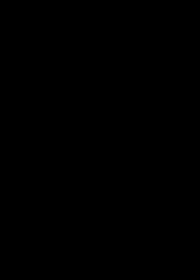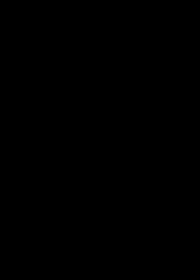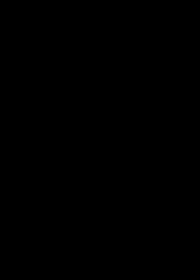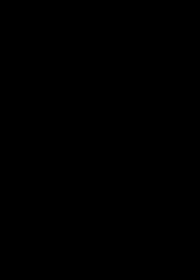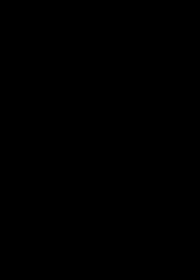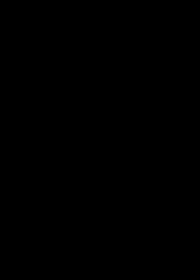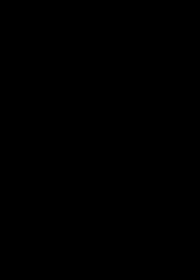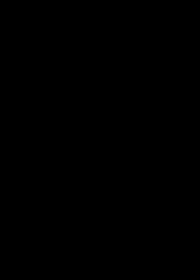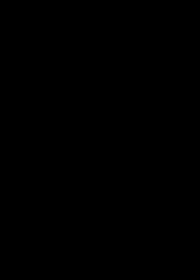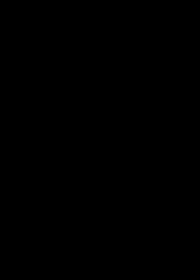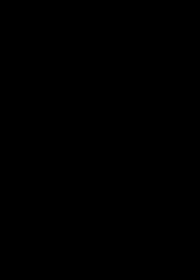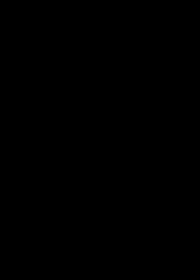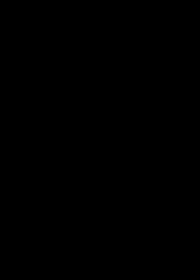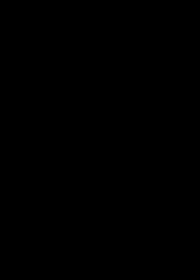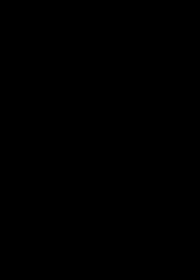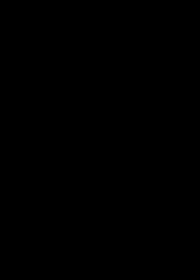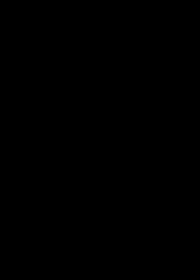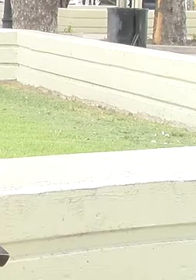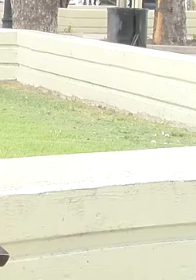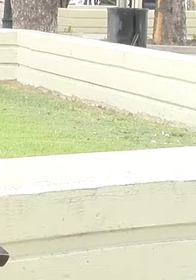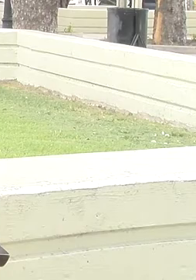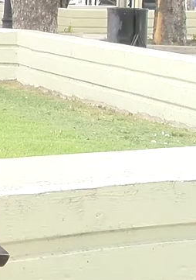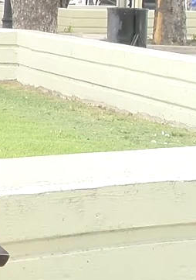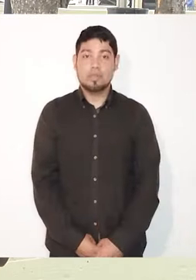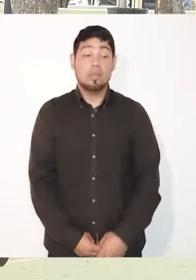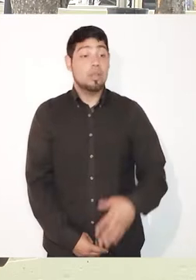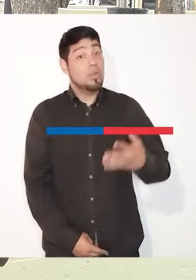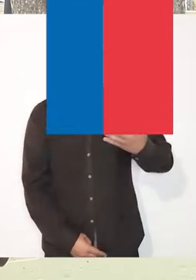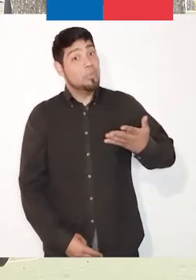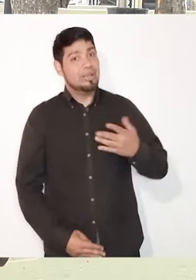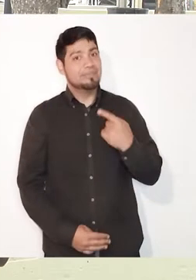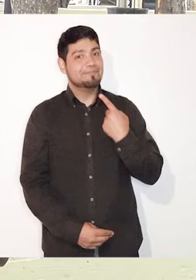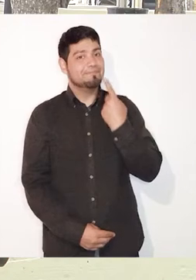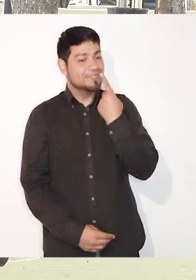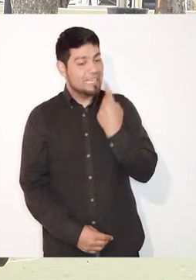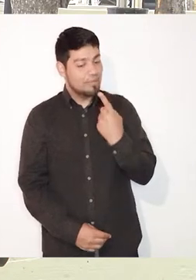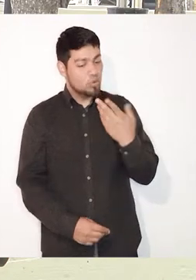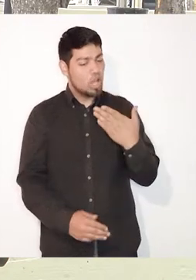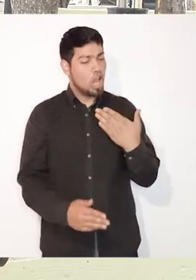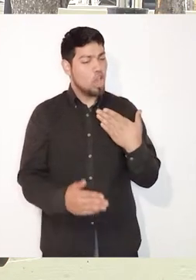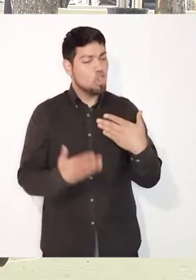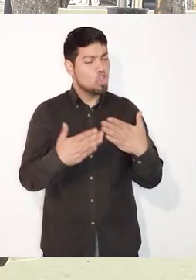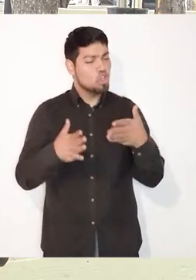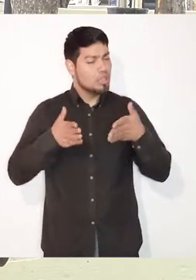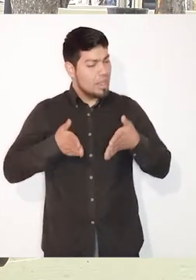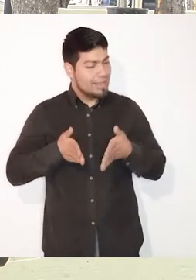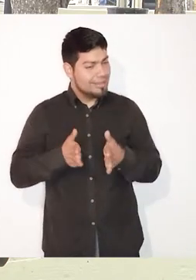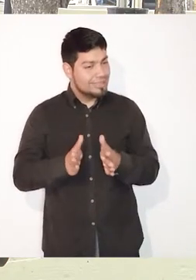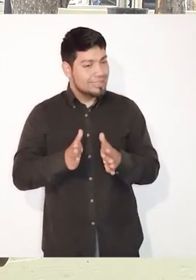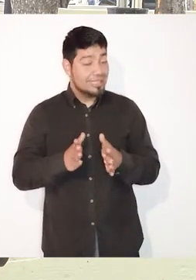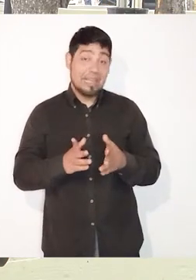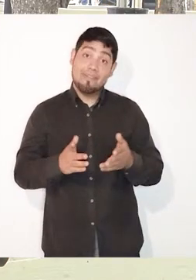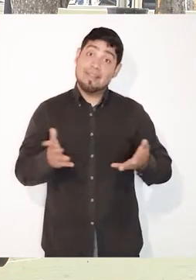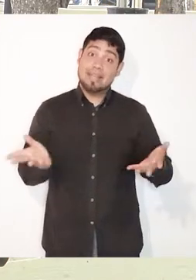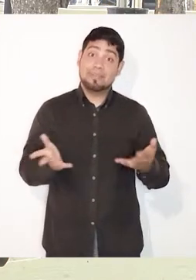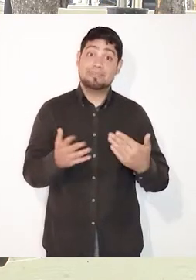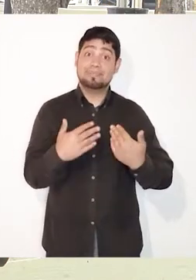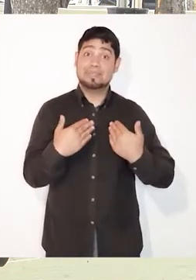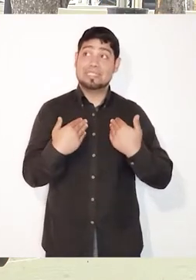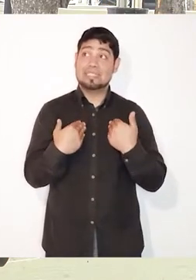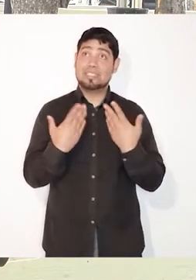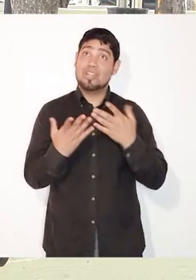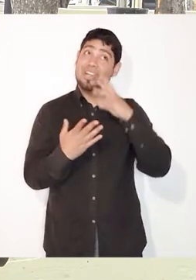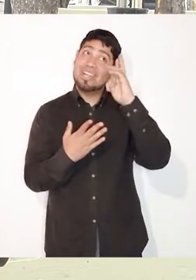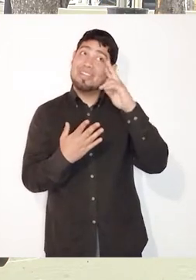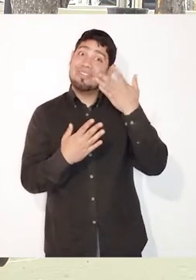¿Cómo fue tu infancia? ¿Te gustaba leer? La pregunta con respecto a la infancia me obliga en mi casa a hacer un largo